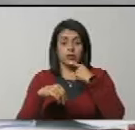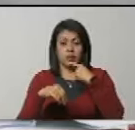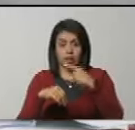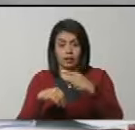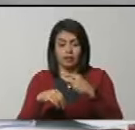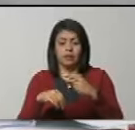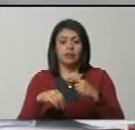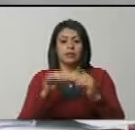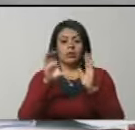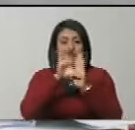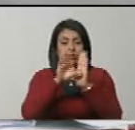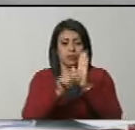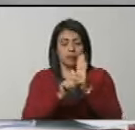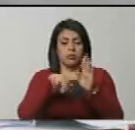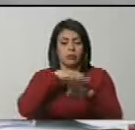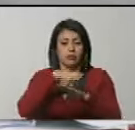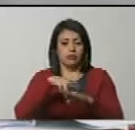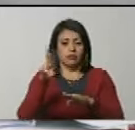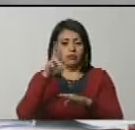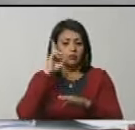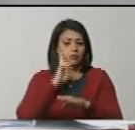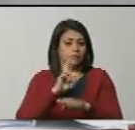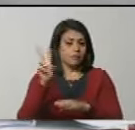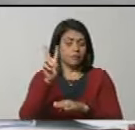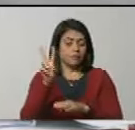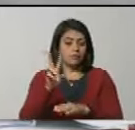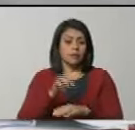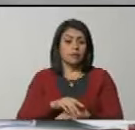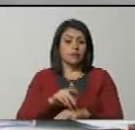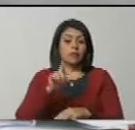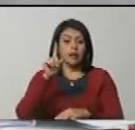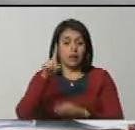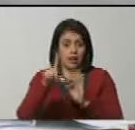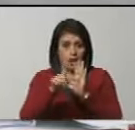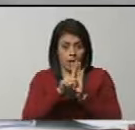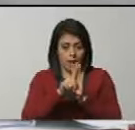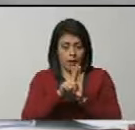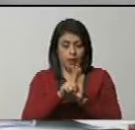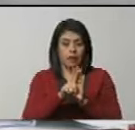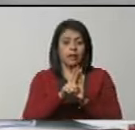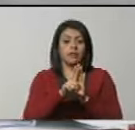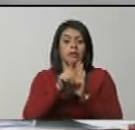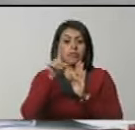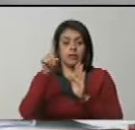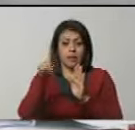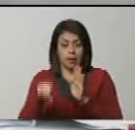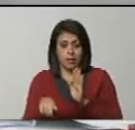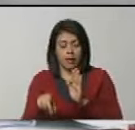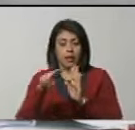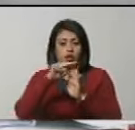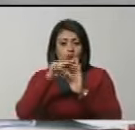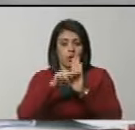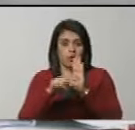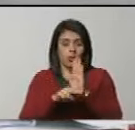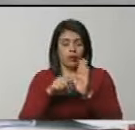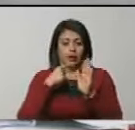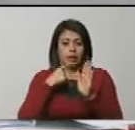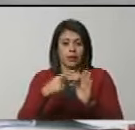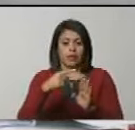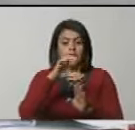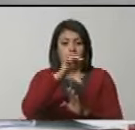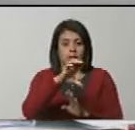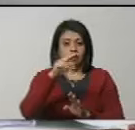establecido en la Constitución Nacional de la República Bolivariana de Venezuela, la ley, y con las normas que dicte el